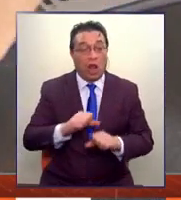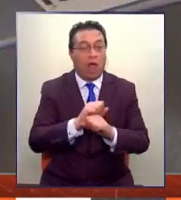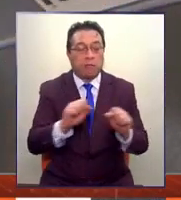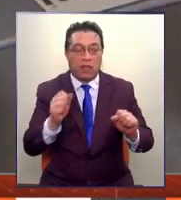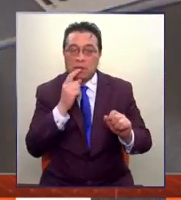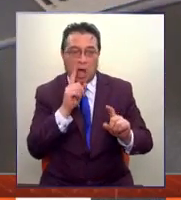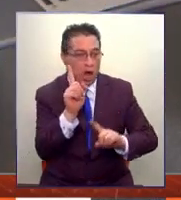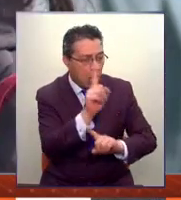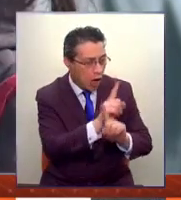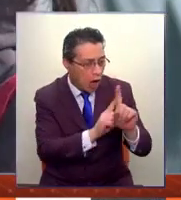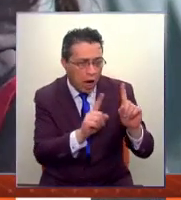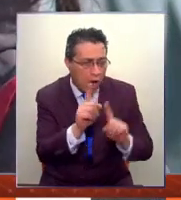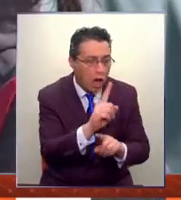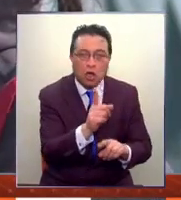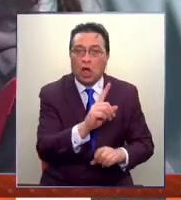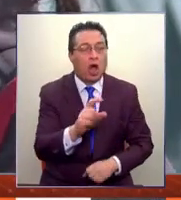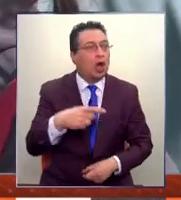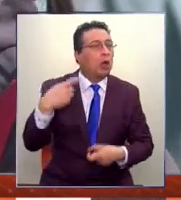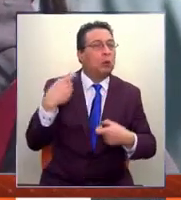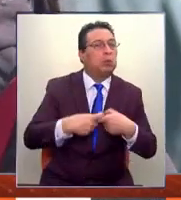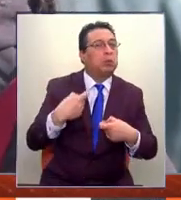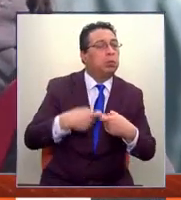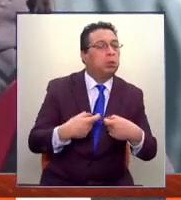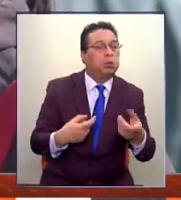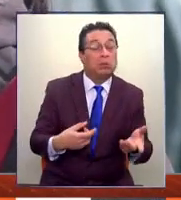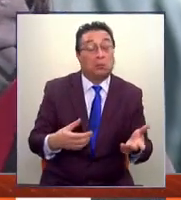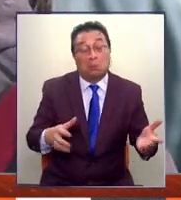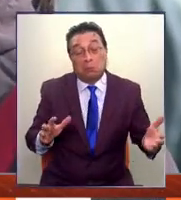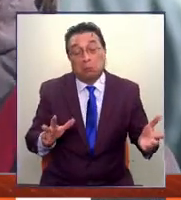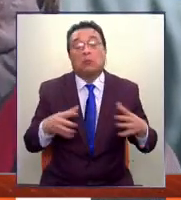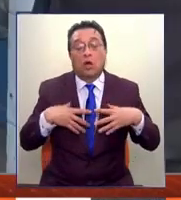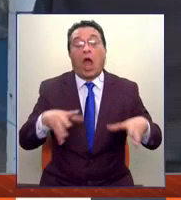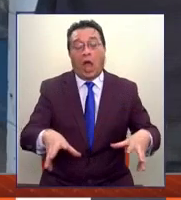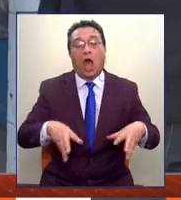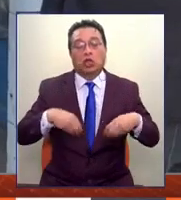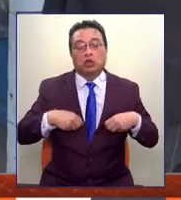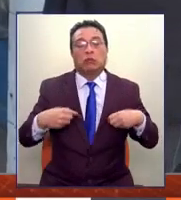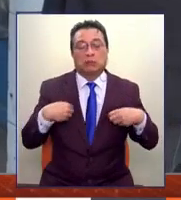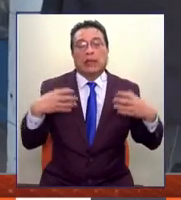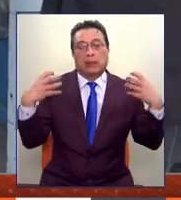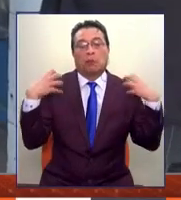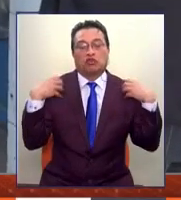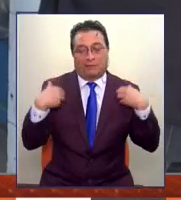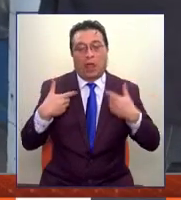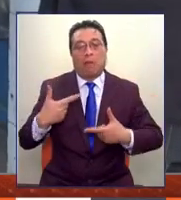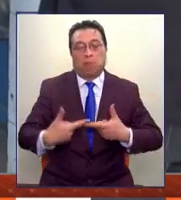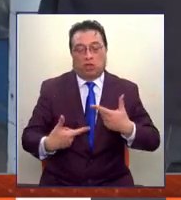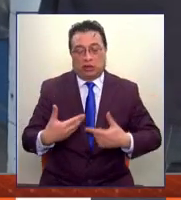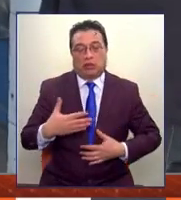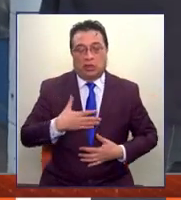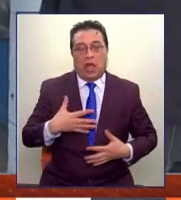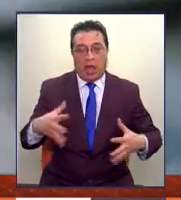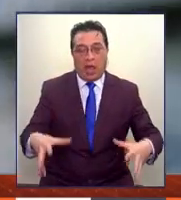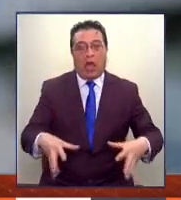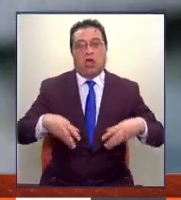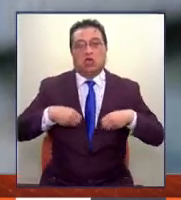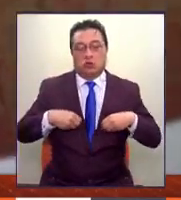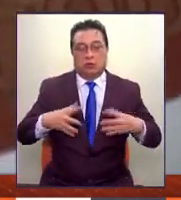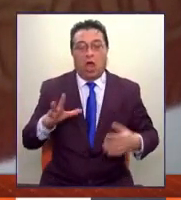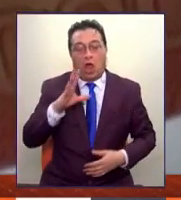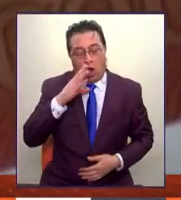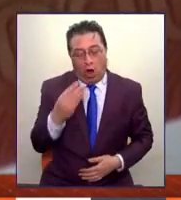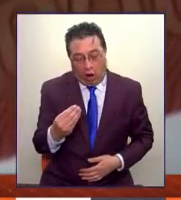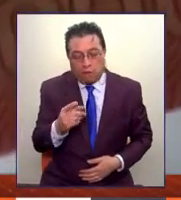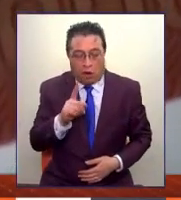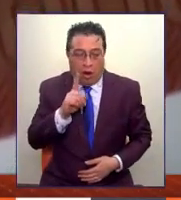respecto a este punto, asumimos las responsabilidades políticas que corresponden, porque evidentemente las hay,